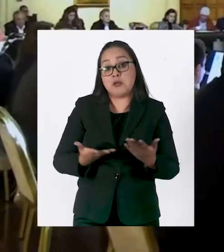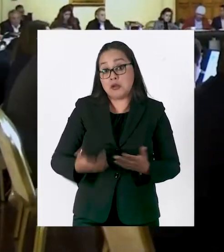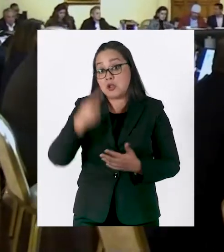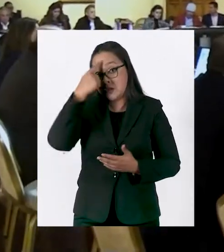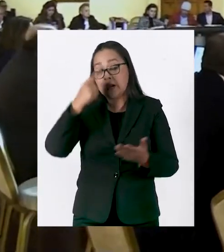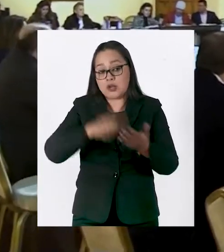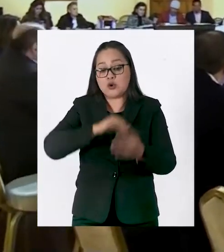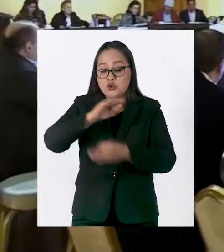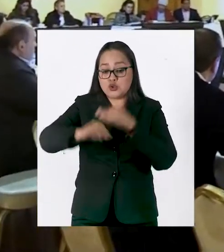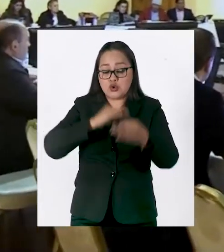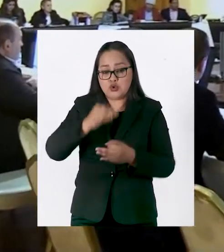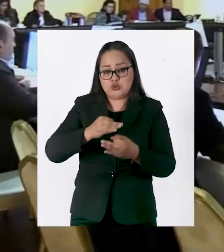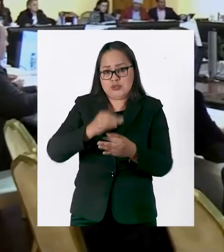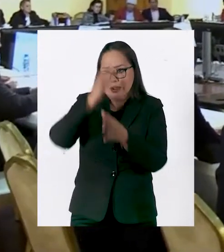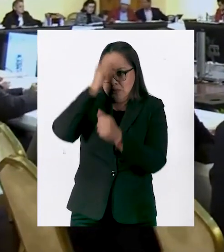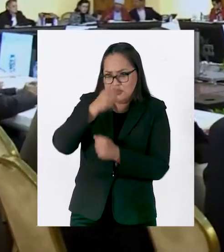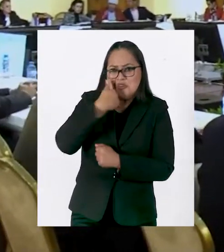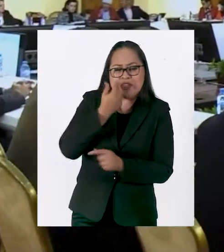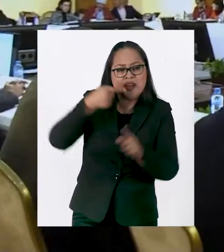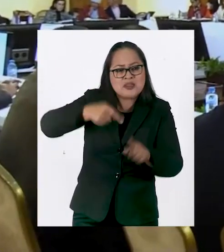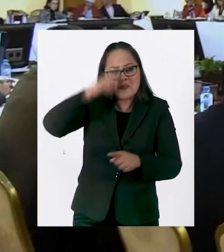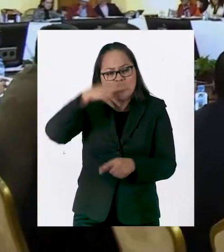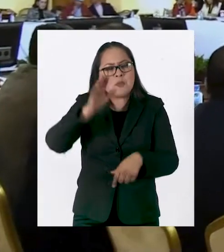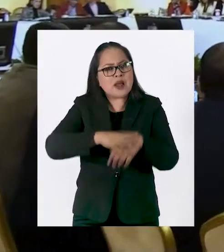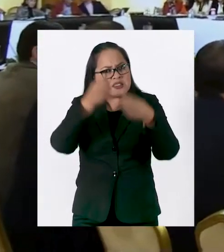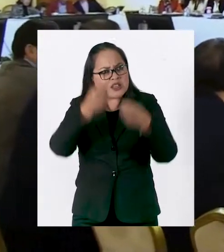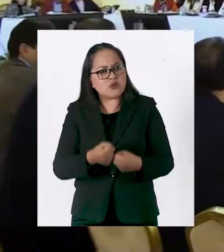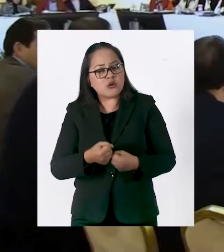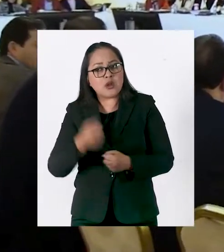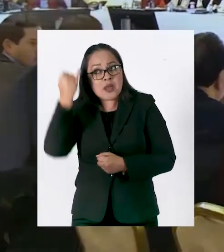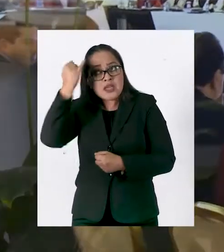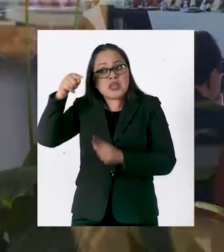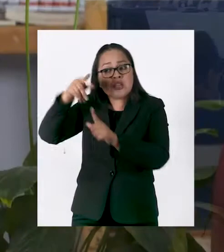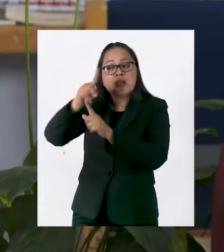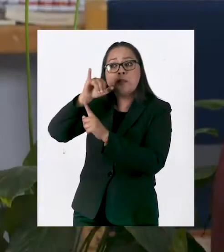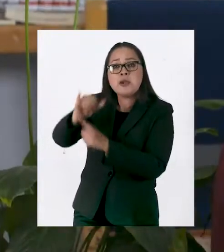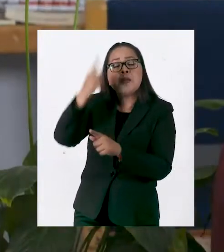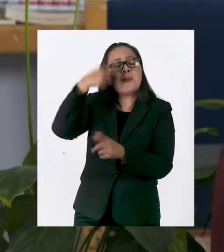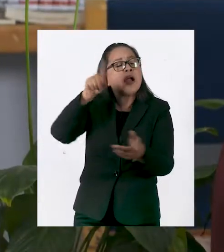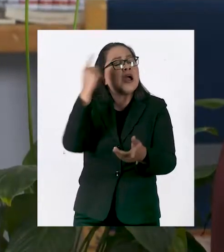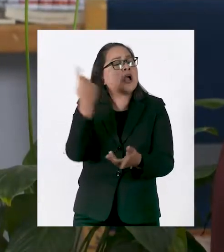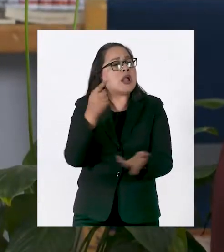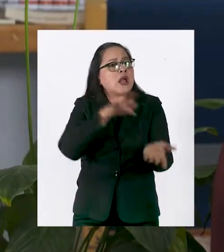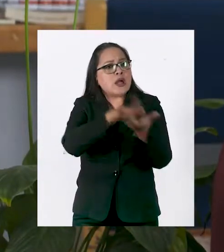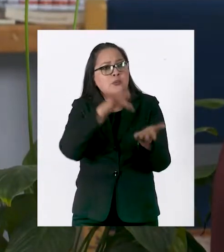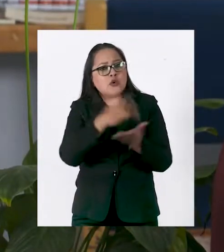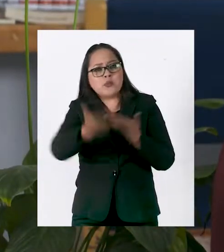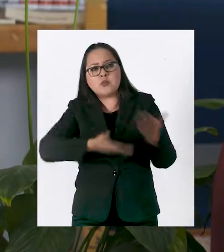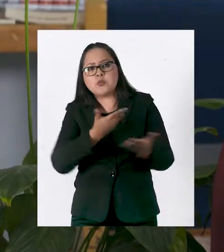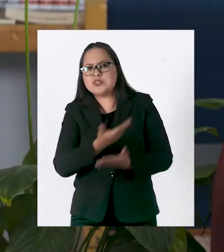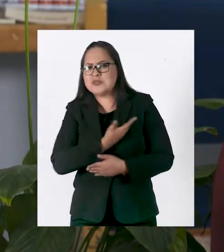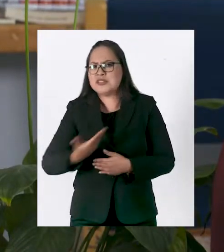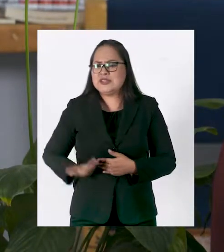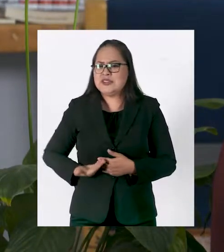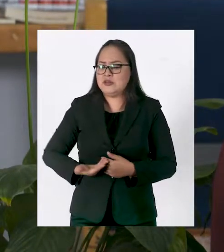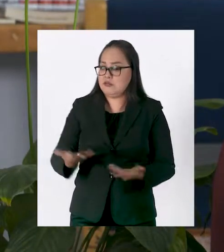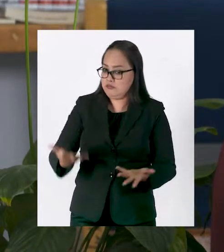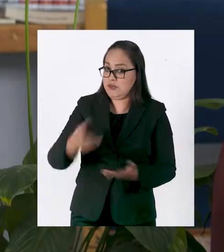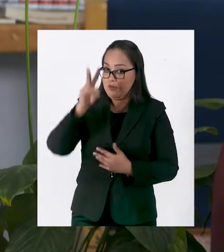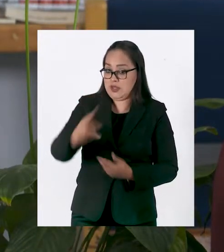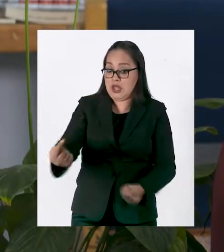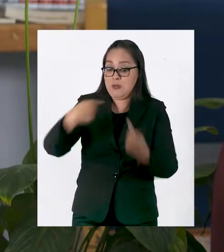oponer a que México esté más seguro. No creo que alguien va a decir, oye, el PRI hace muy mal en apoyar las propuestas del Ejecutivo.